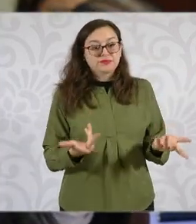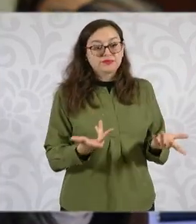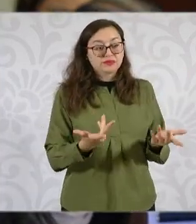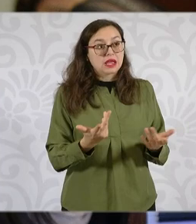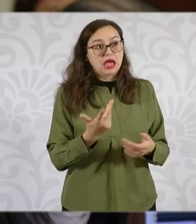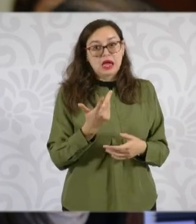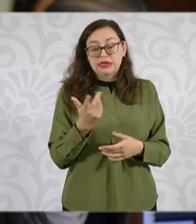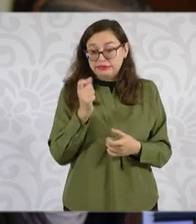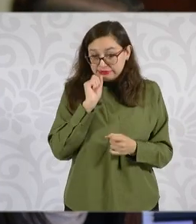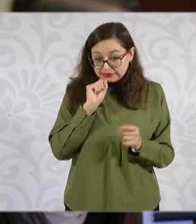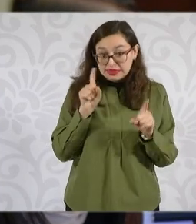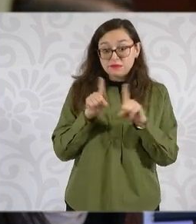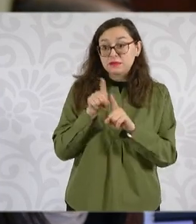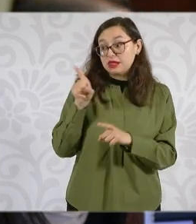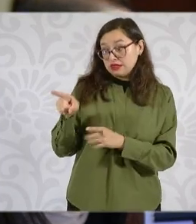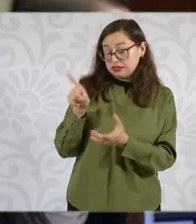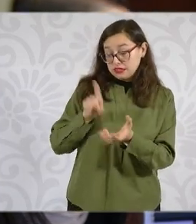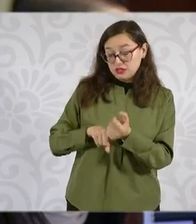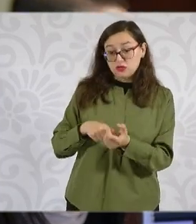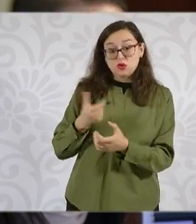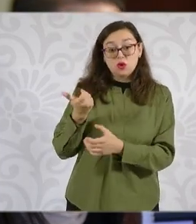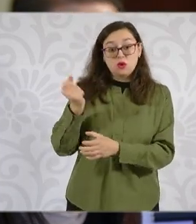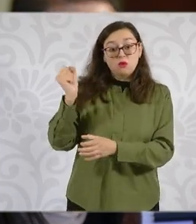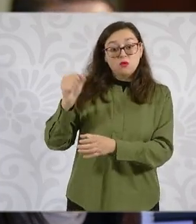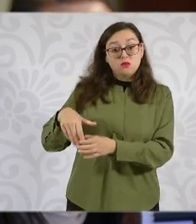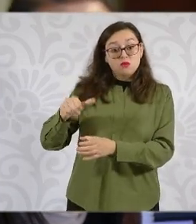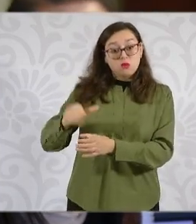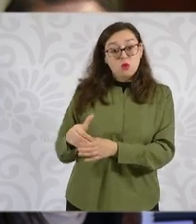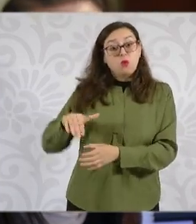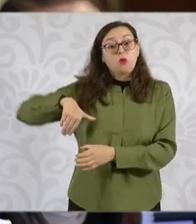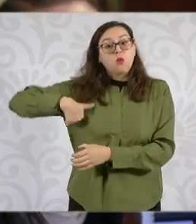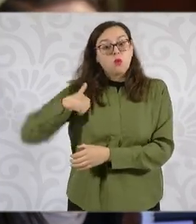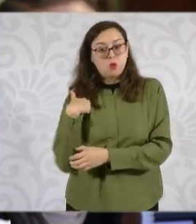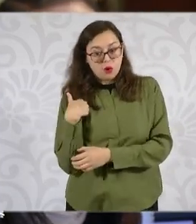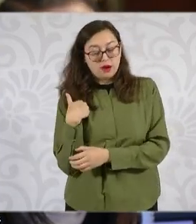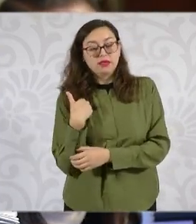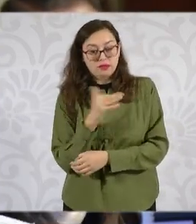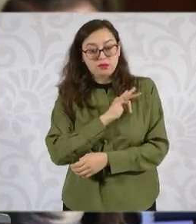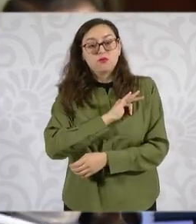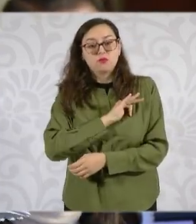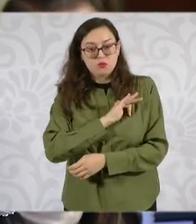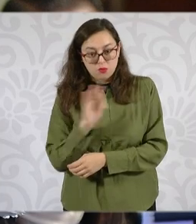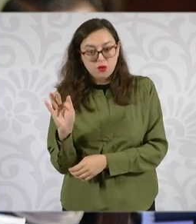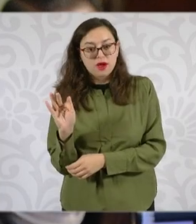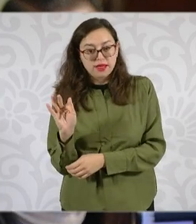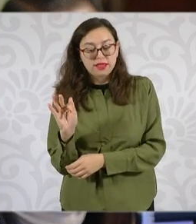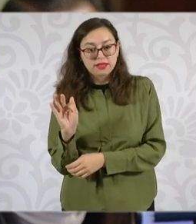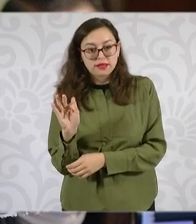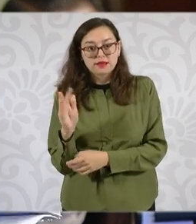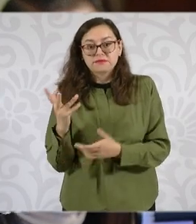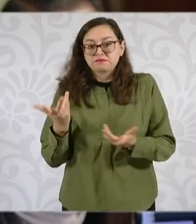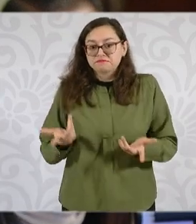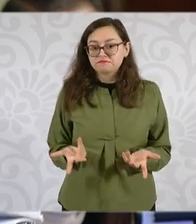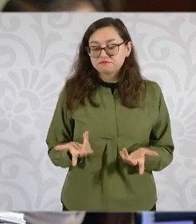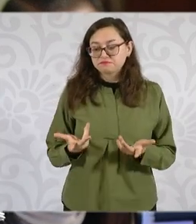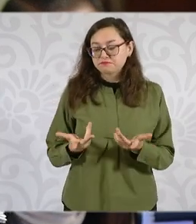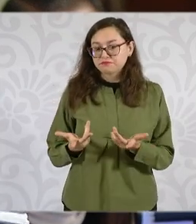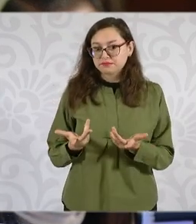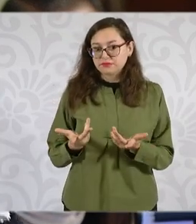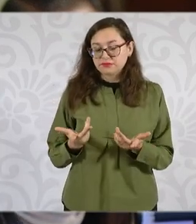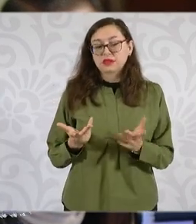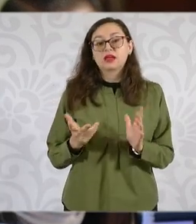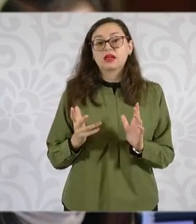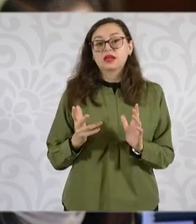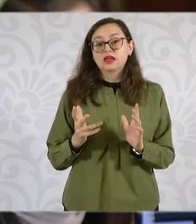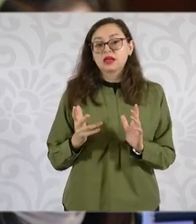que es parte de la información que se ha proveído, que es a través de abrir una cuenta, una tarjeta,